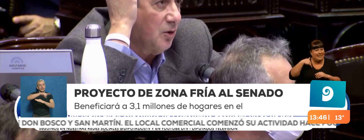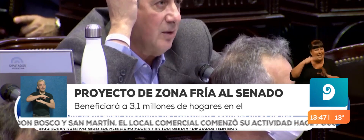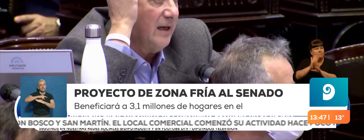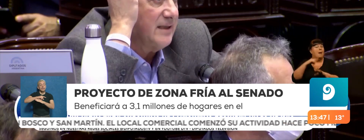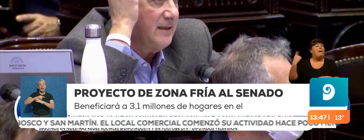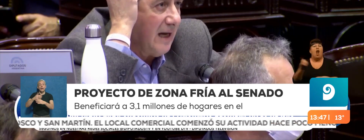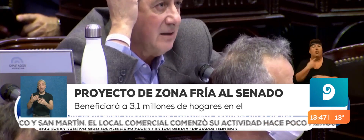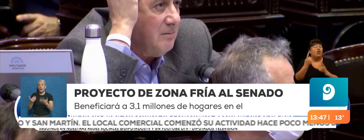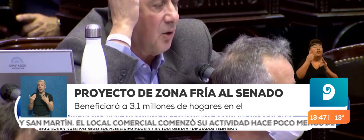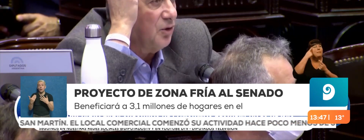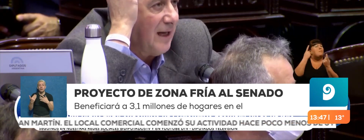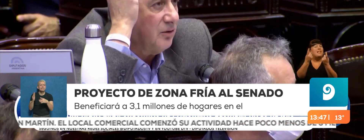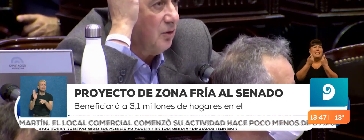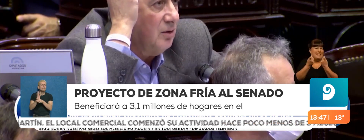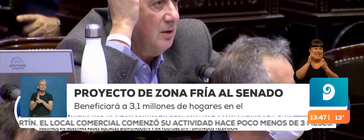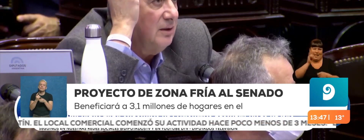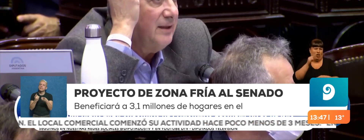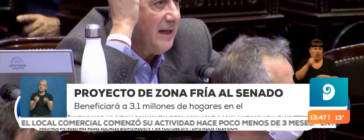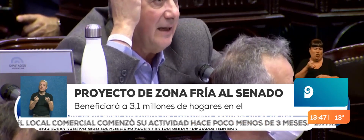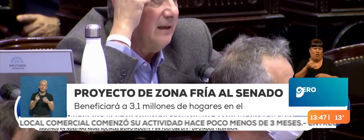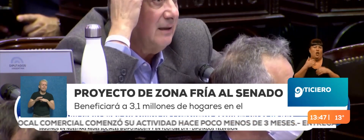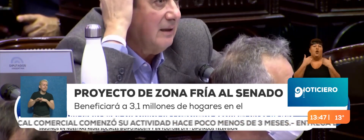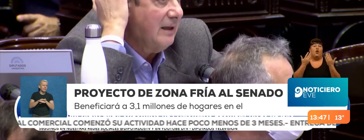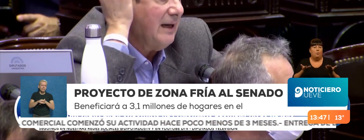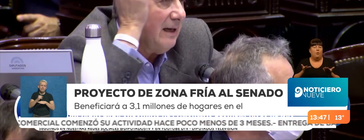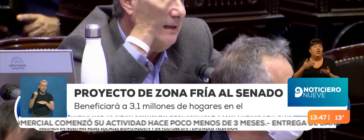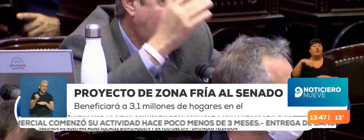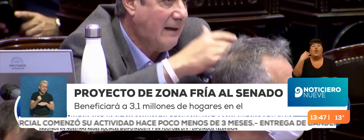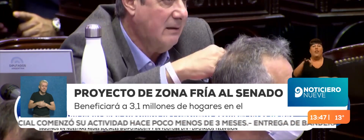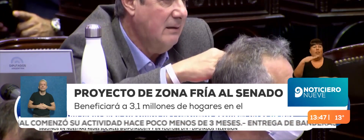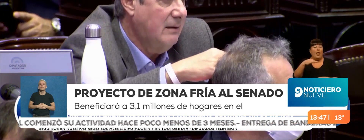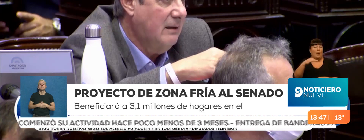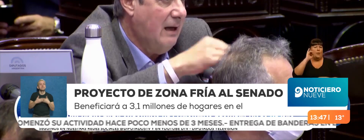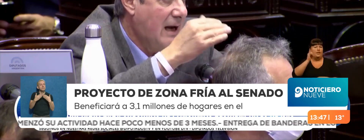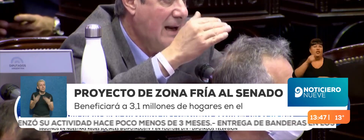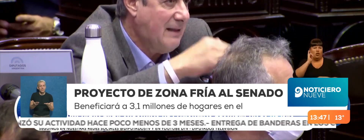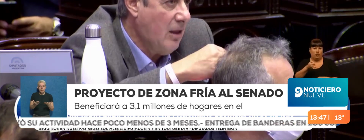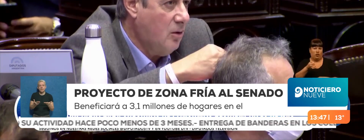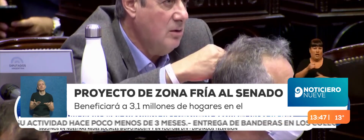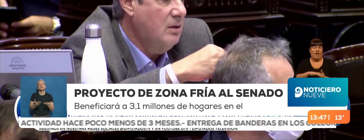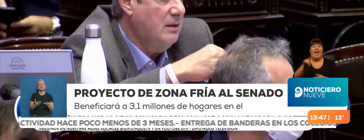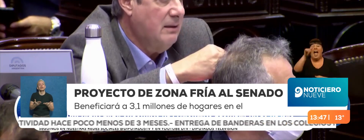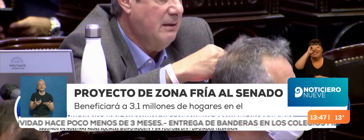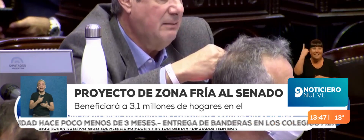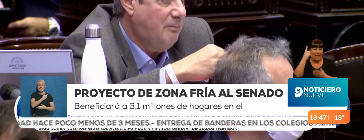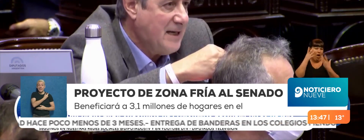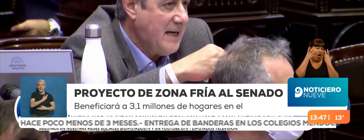para nosotros una necesidad, por lo tanto, tiene que estar el Estado